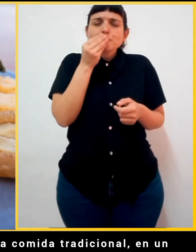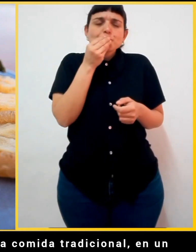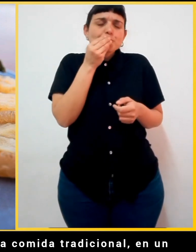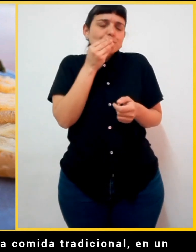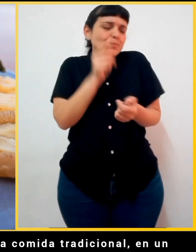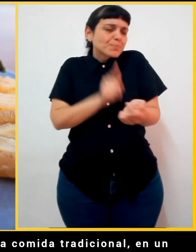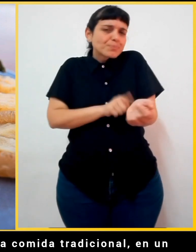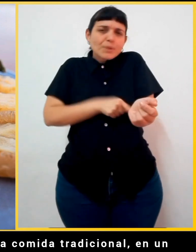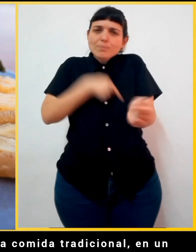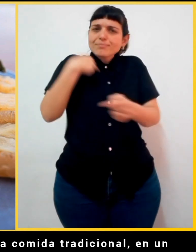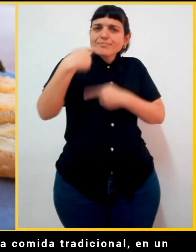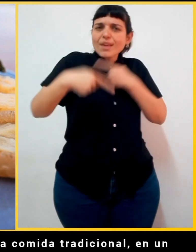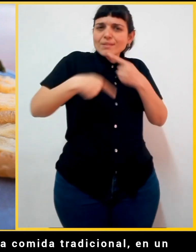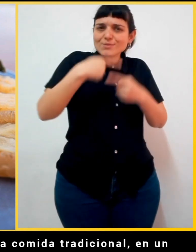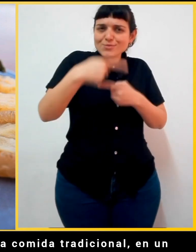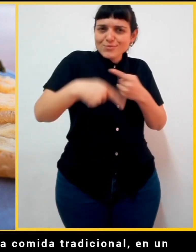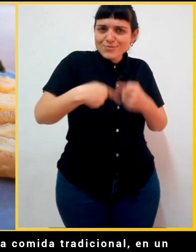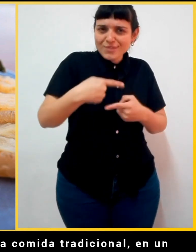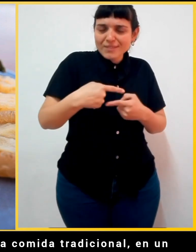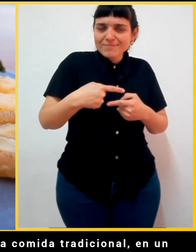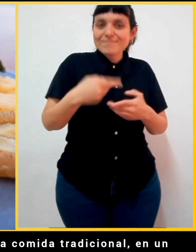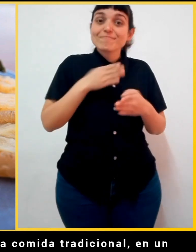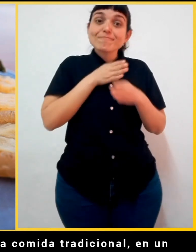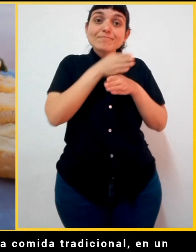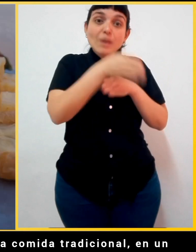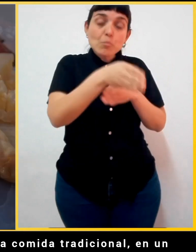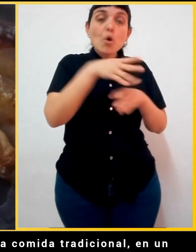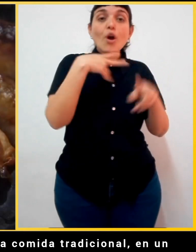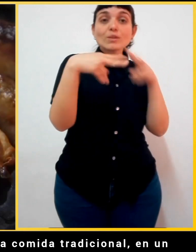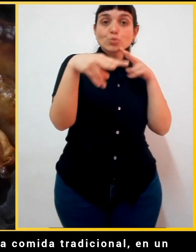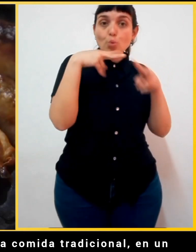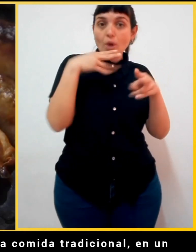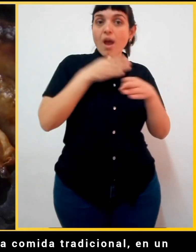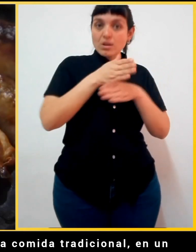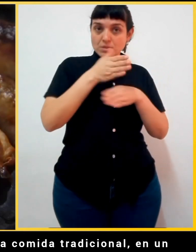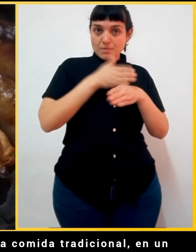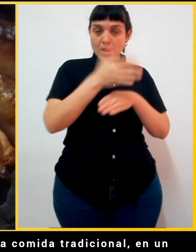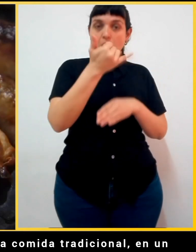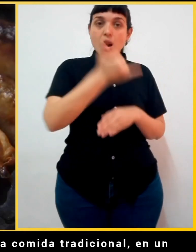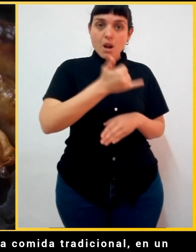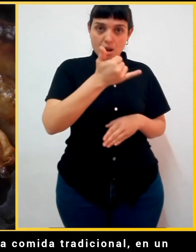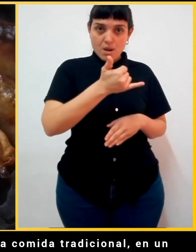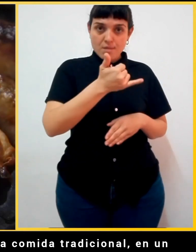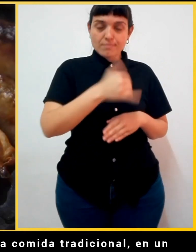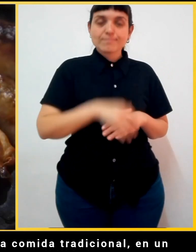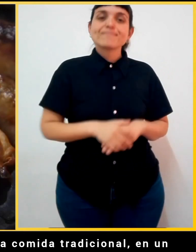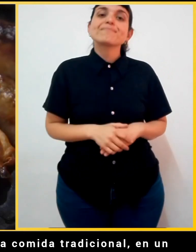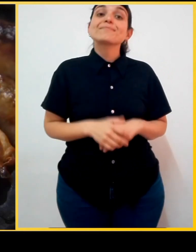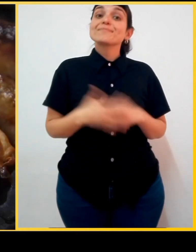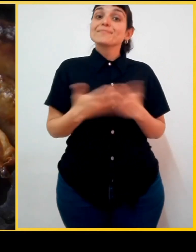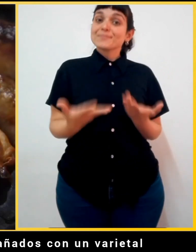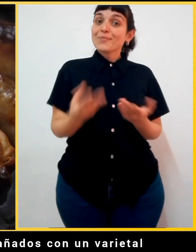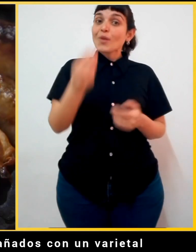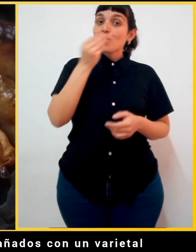deliciosa comida tradicional en un restaurante con condiciones de accesibilidad.